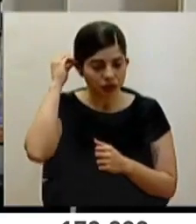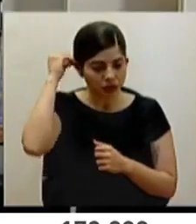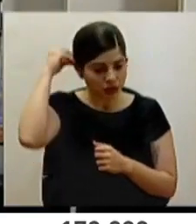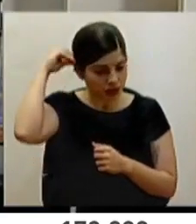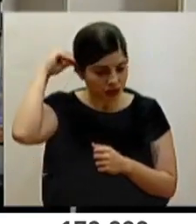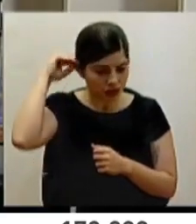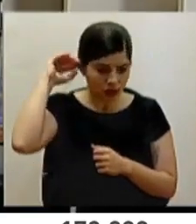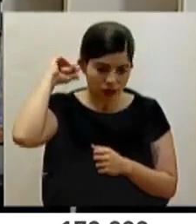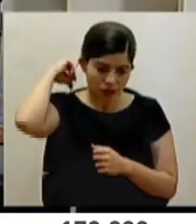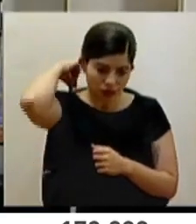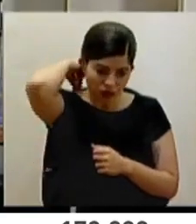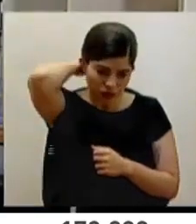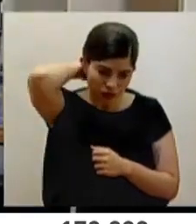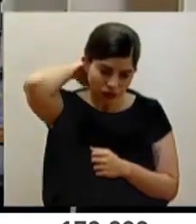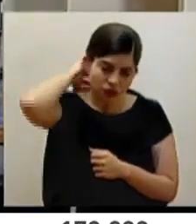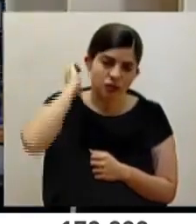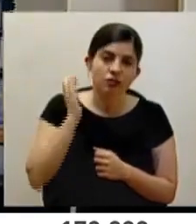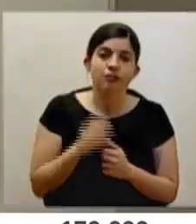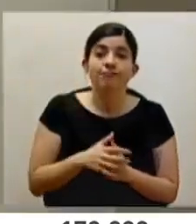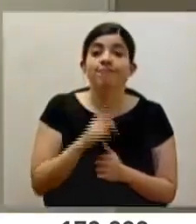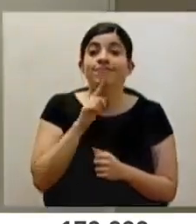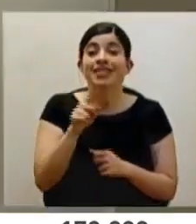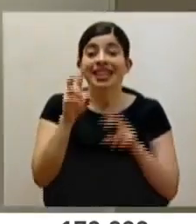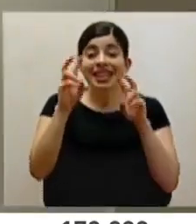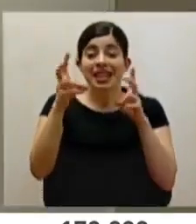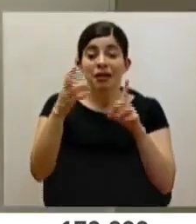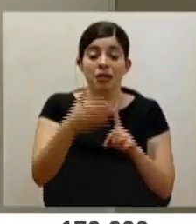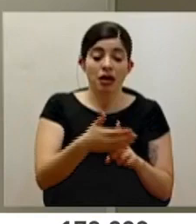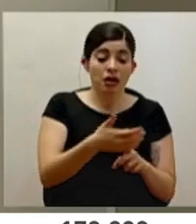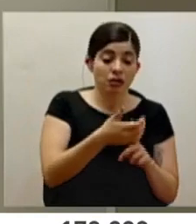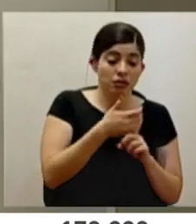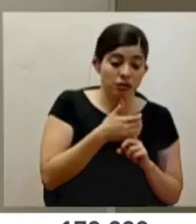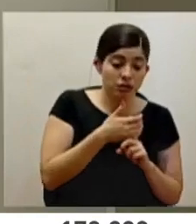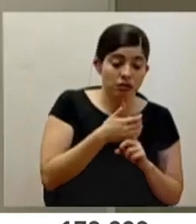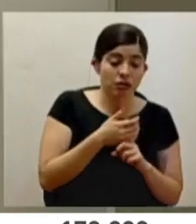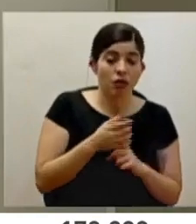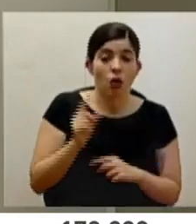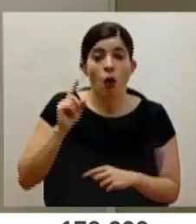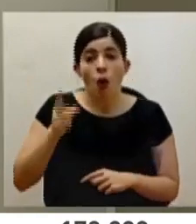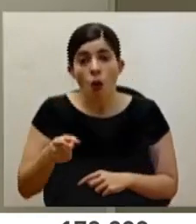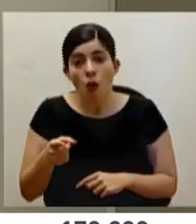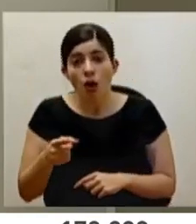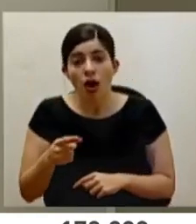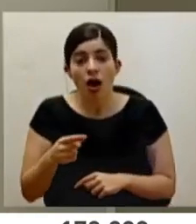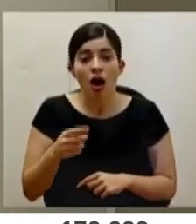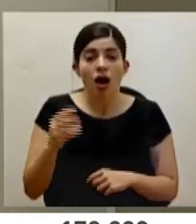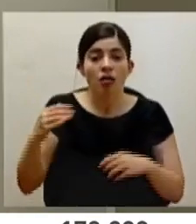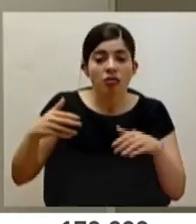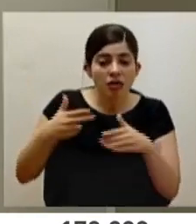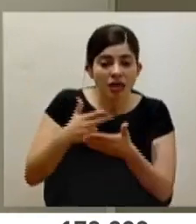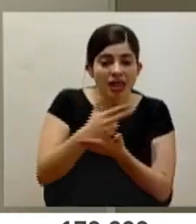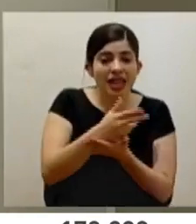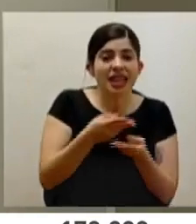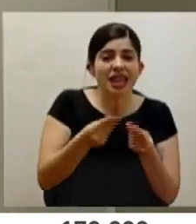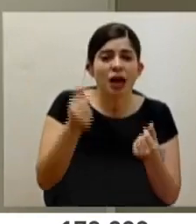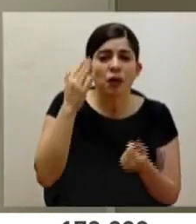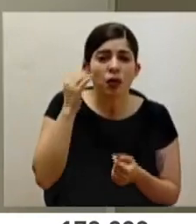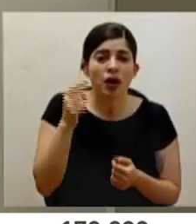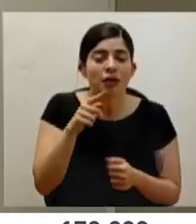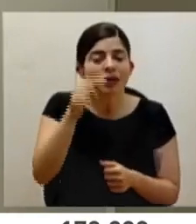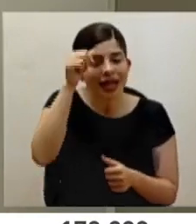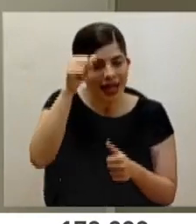Sí, en realidad este tema de la cuarentena y por qué se toma como obligatoria en el momento de venir por tierra, recordemos que